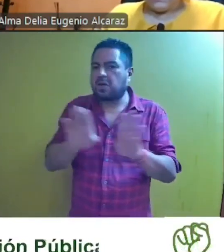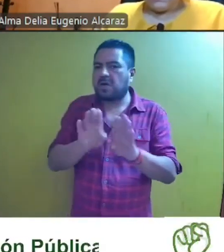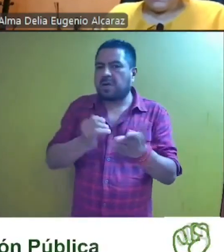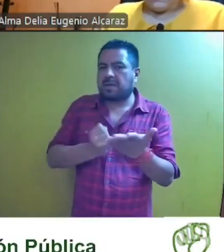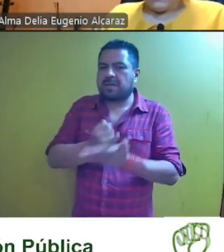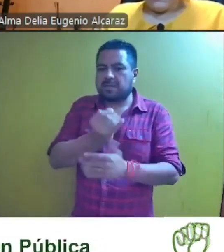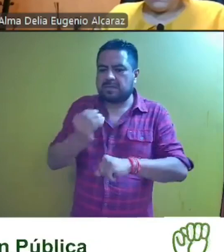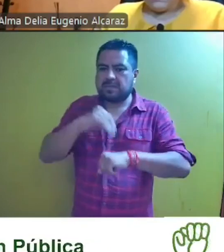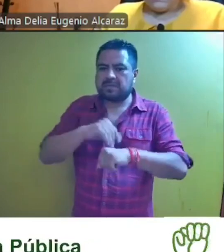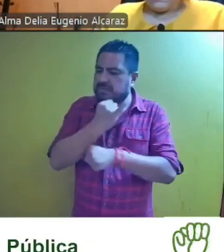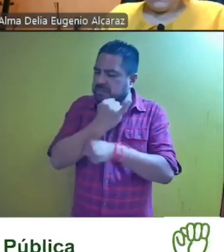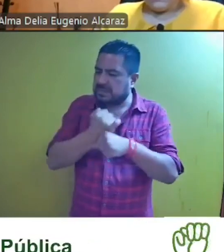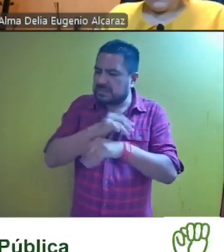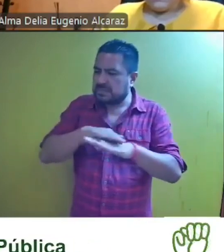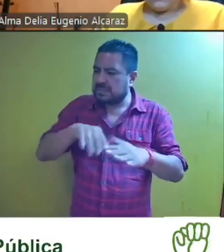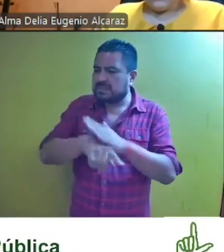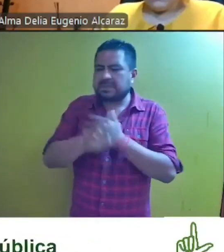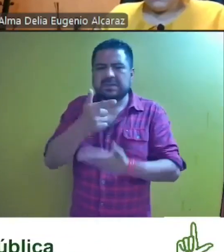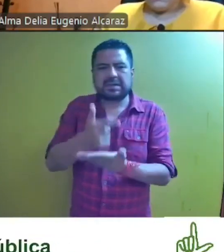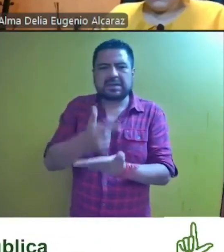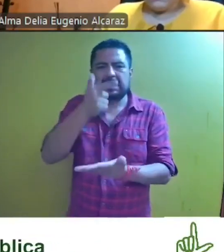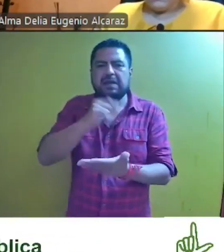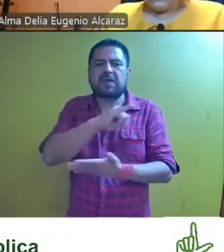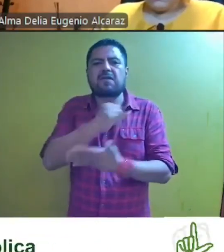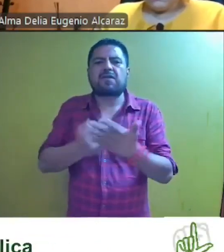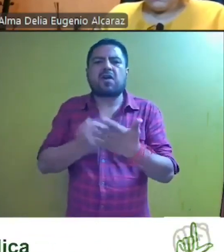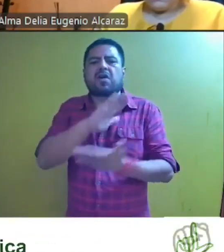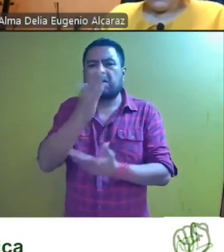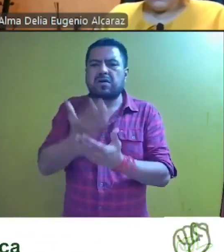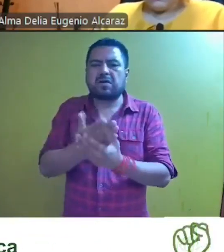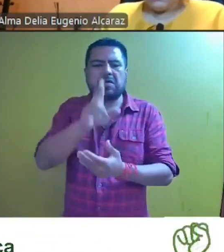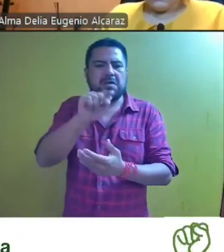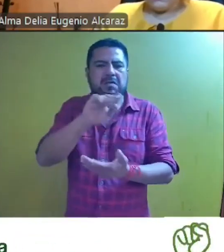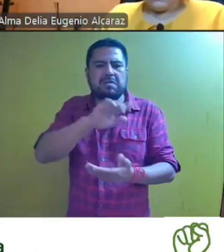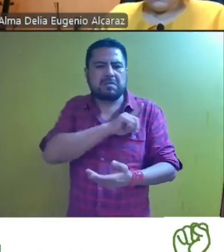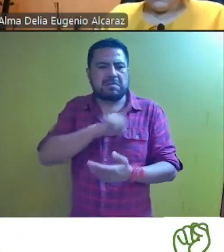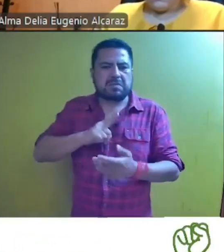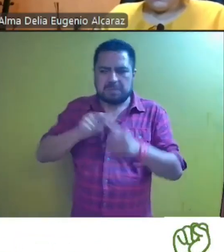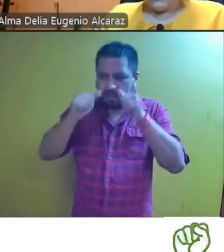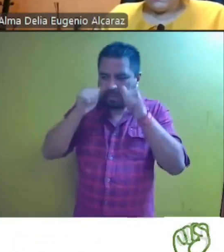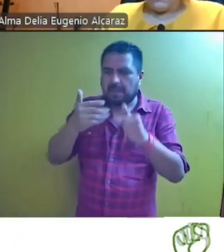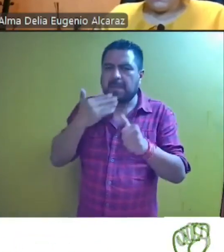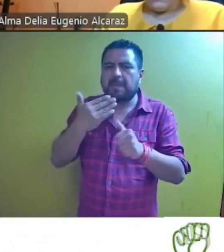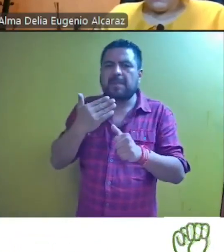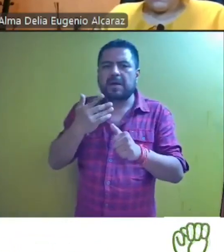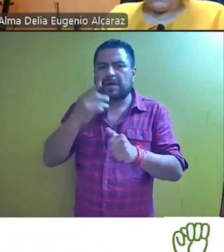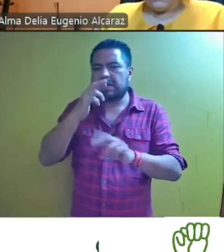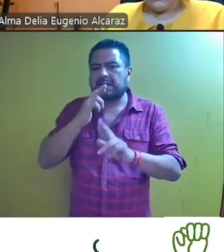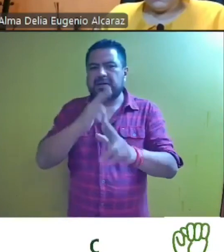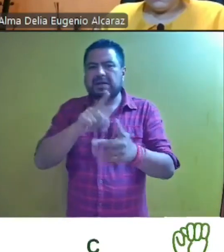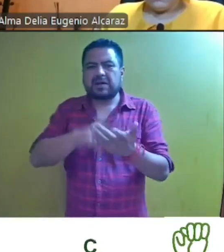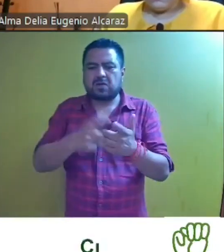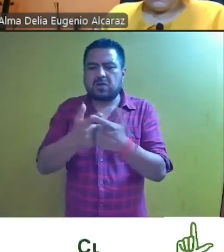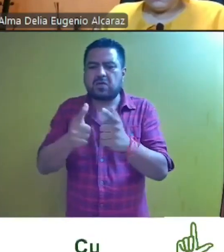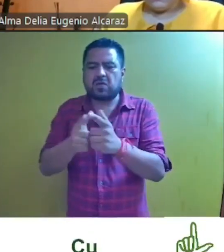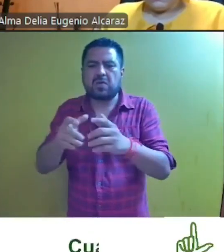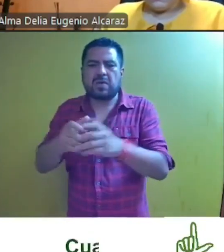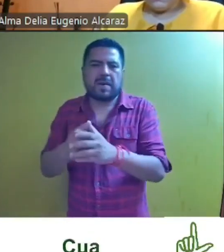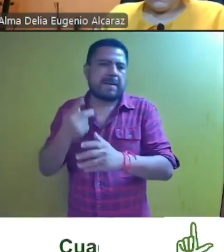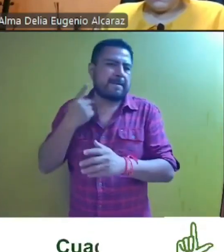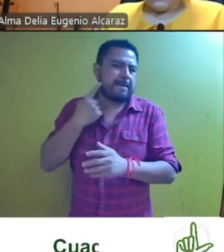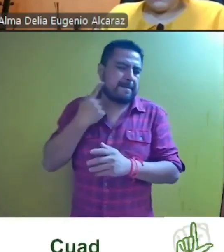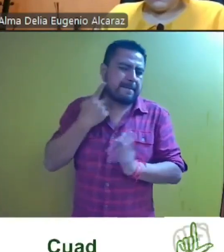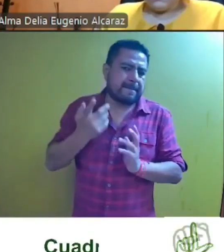determina en el estudio de los subsecuentes agravios dicho informe de anexo no se debieron tomar en cuenta al emitir la resolución intrapartidista controvertida